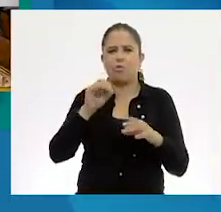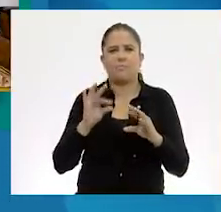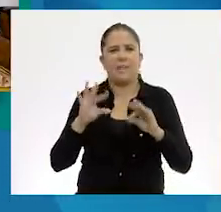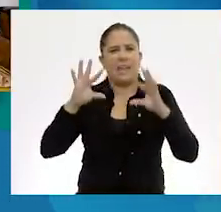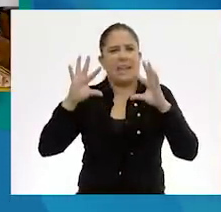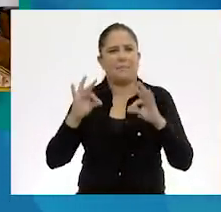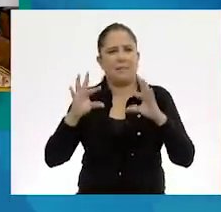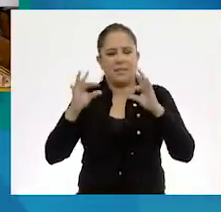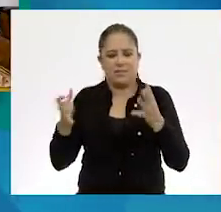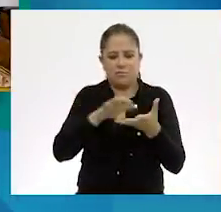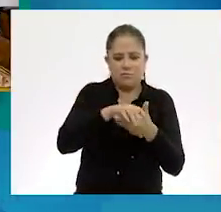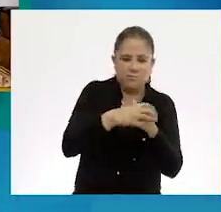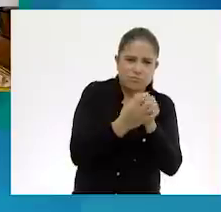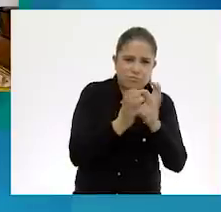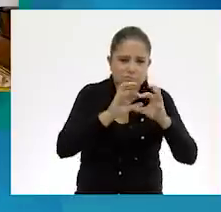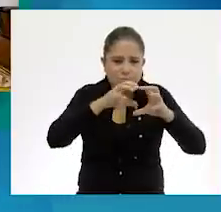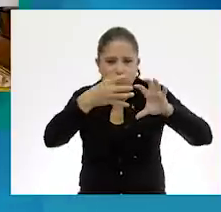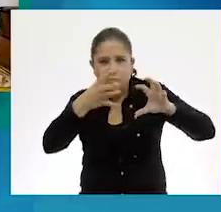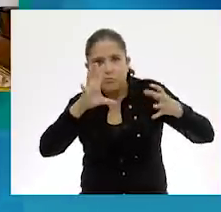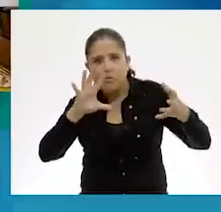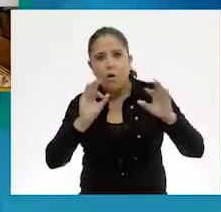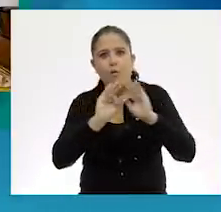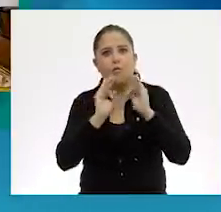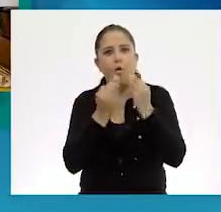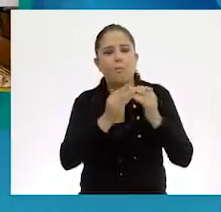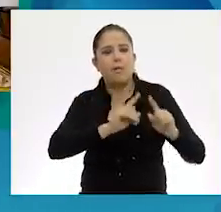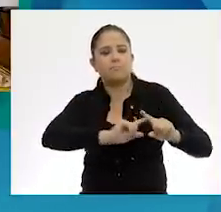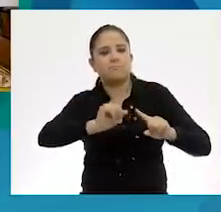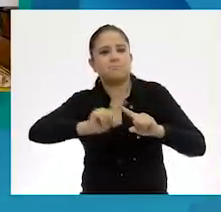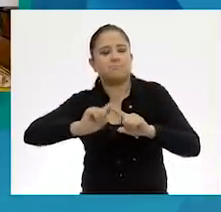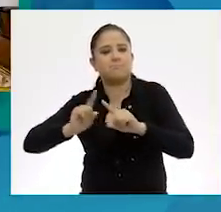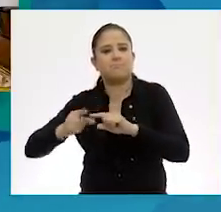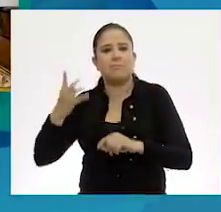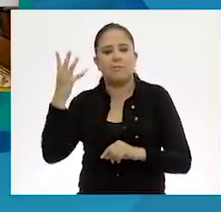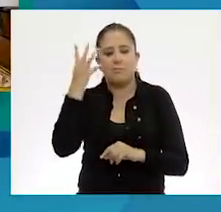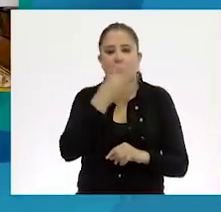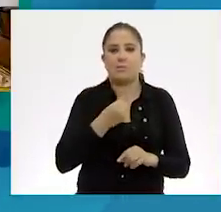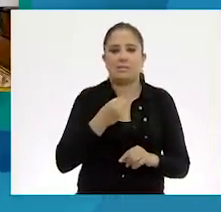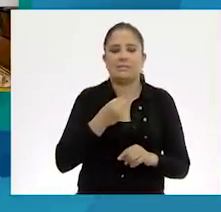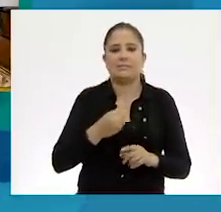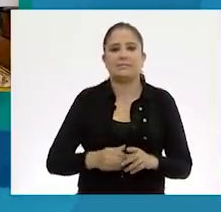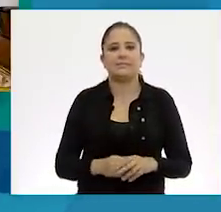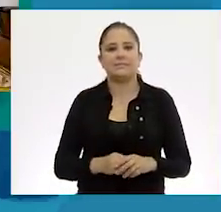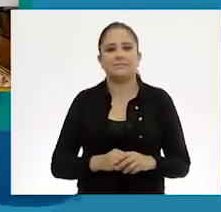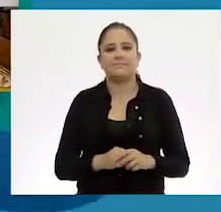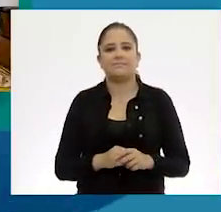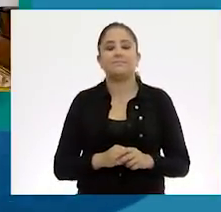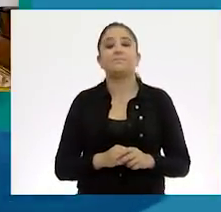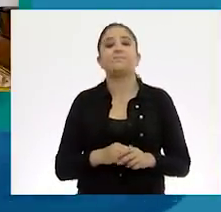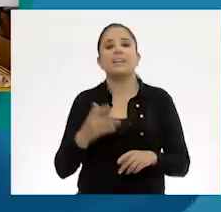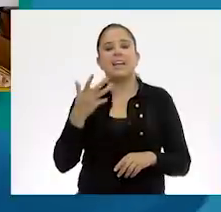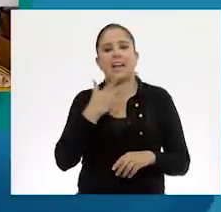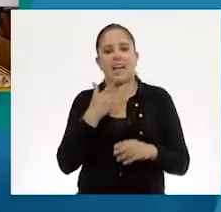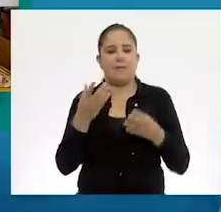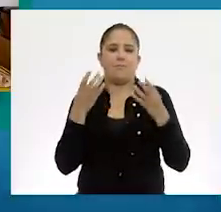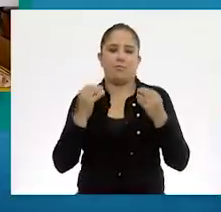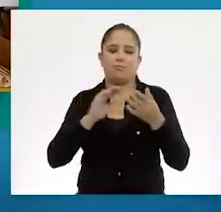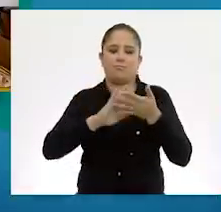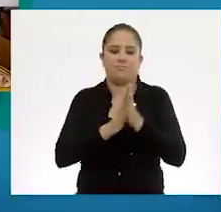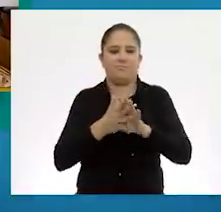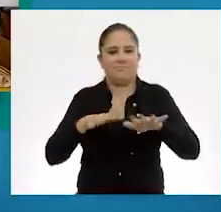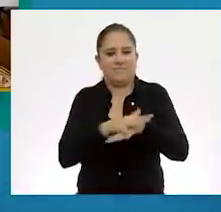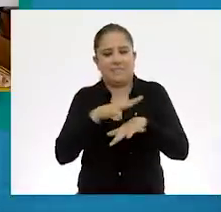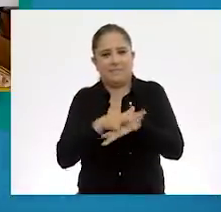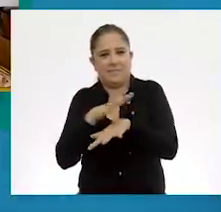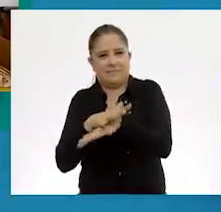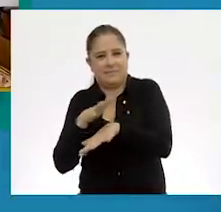maleable y puedes hacer formas muy bonitas o muy bellas. Ha evolucionado muchísimo, como te